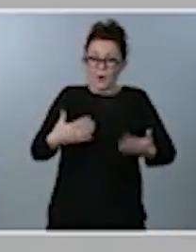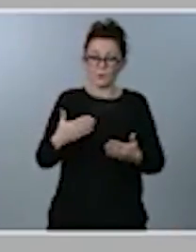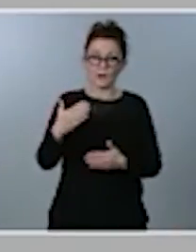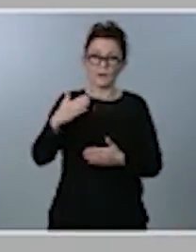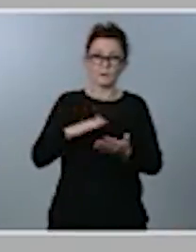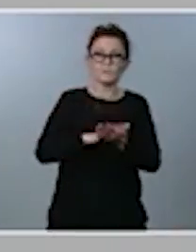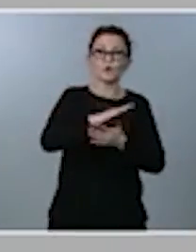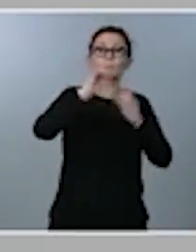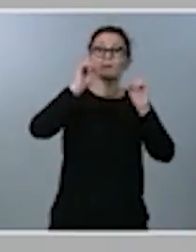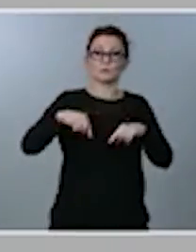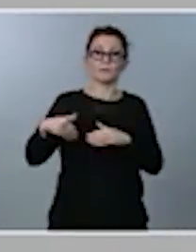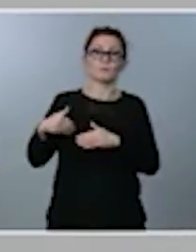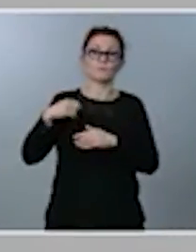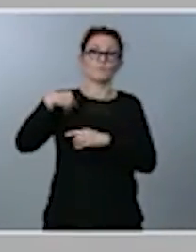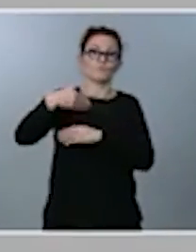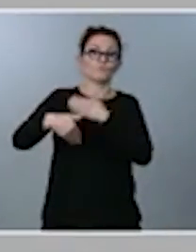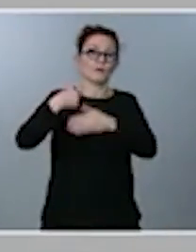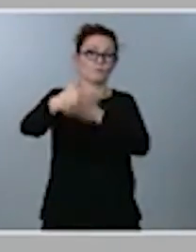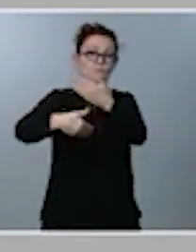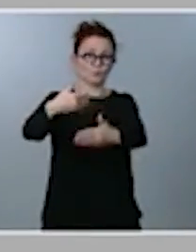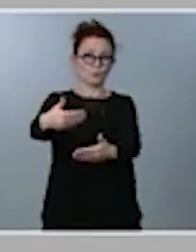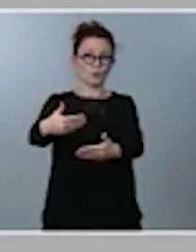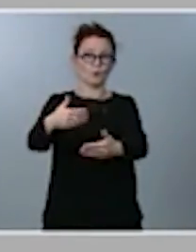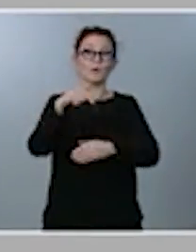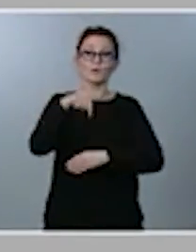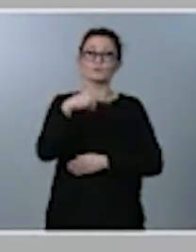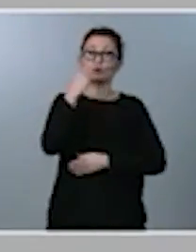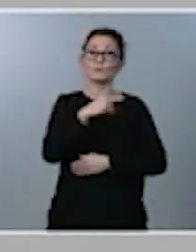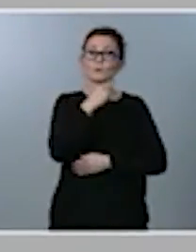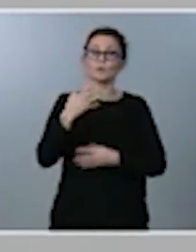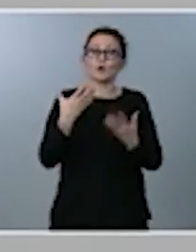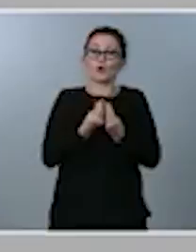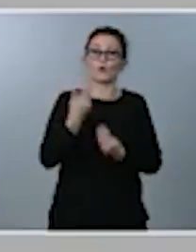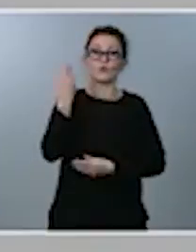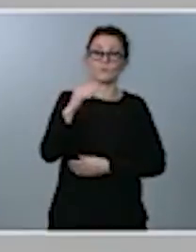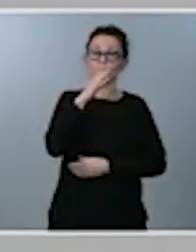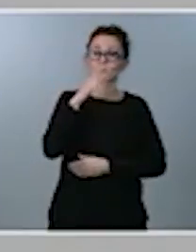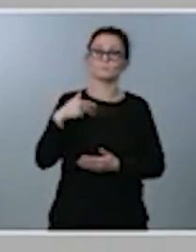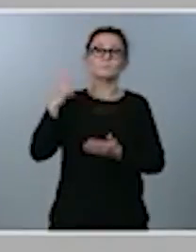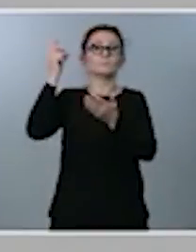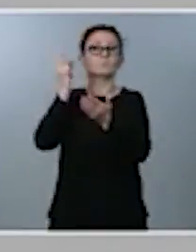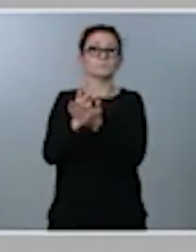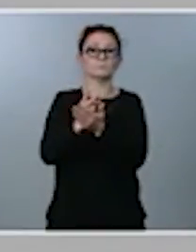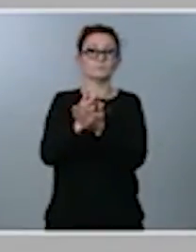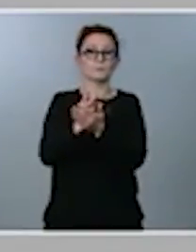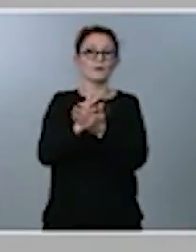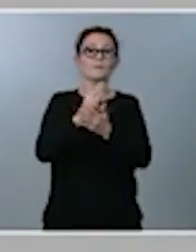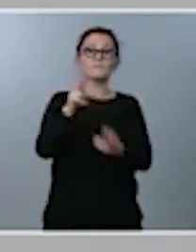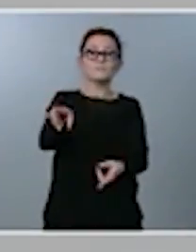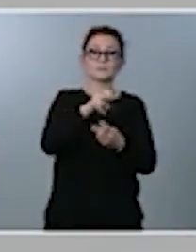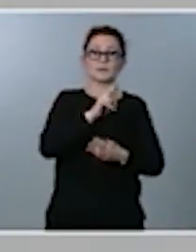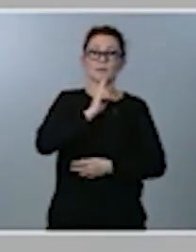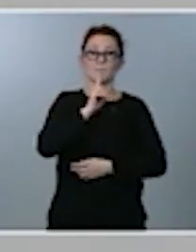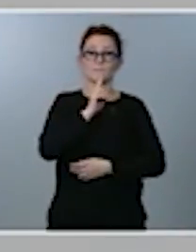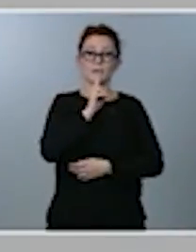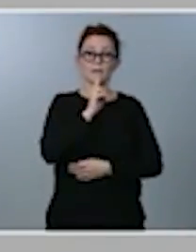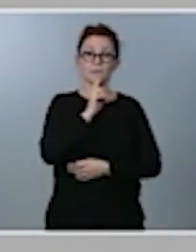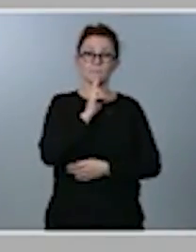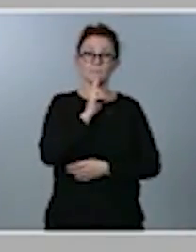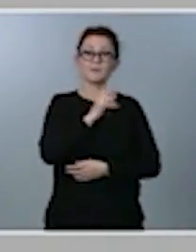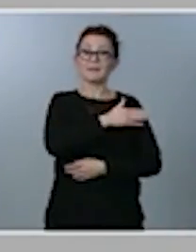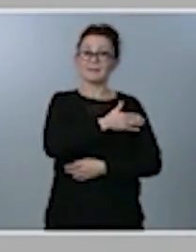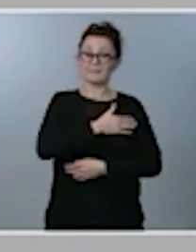comprometido con nuestros jóvenes, porque apuesta por la fiscalidad verde. Y, en este sentido, para avanzar hacia ese medio